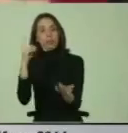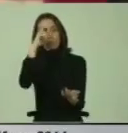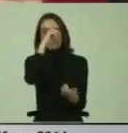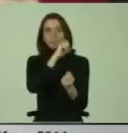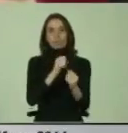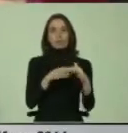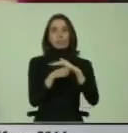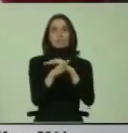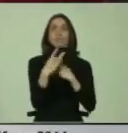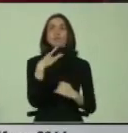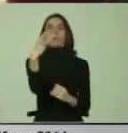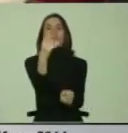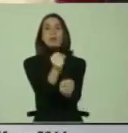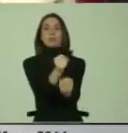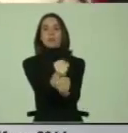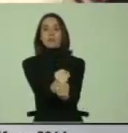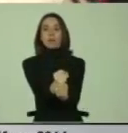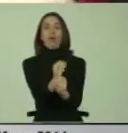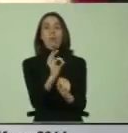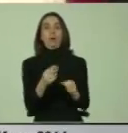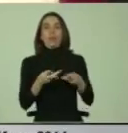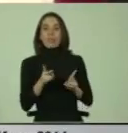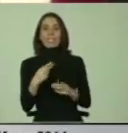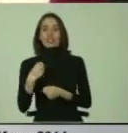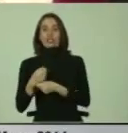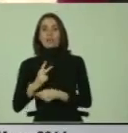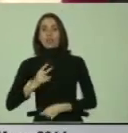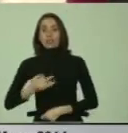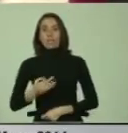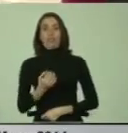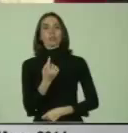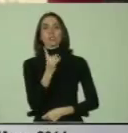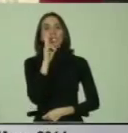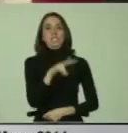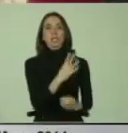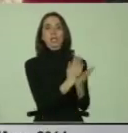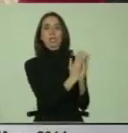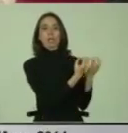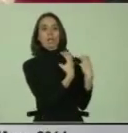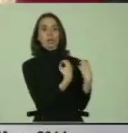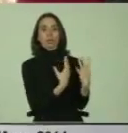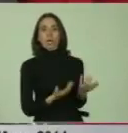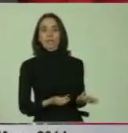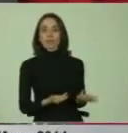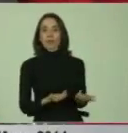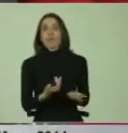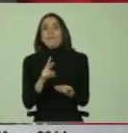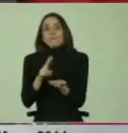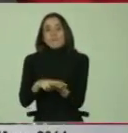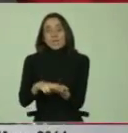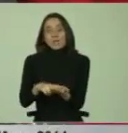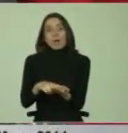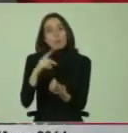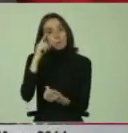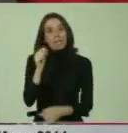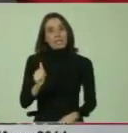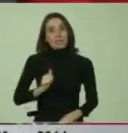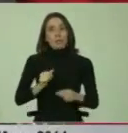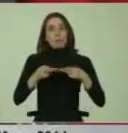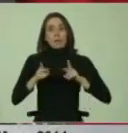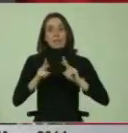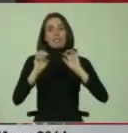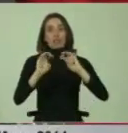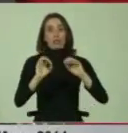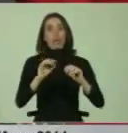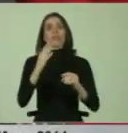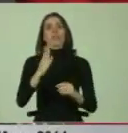acceder a un empleo digno y ejercer ese derecho si no estamos educados. Pero también es verdad que para hacer efectivo el derecho a la educación hay